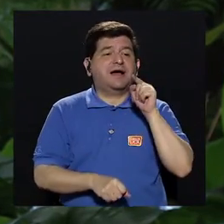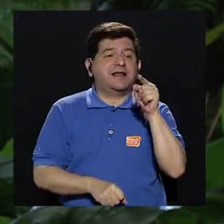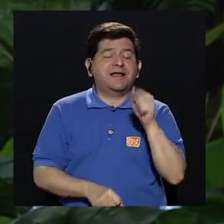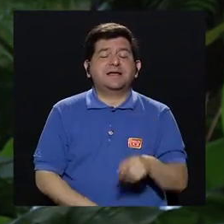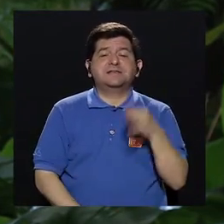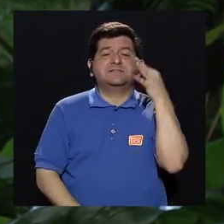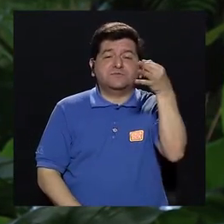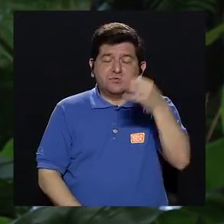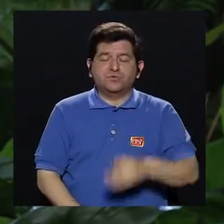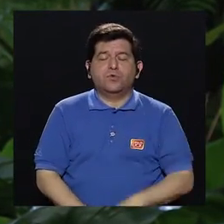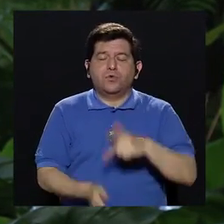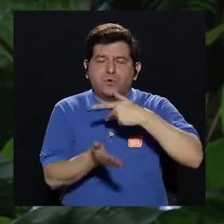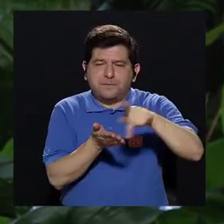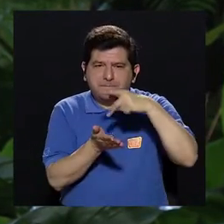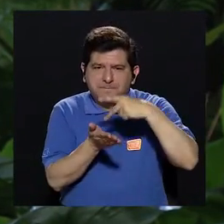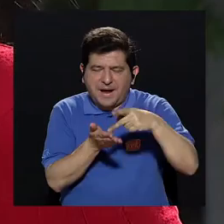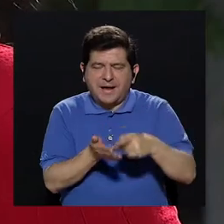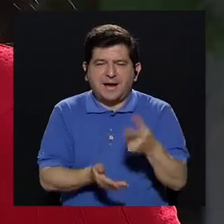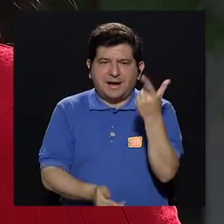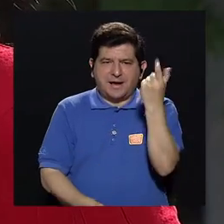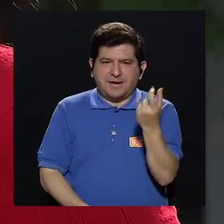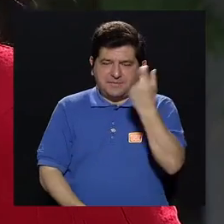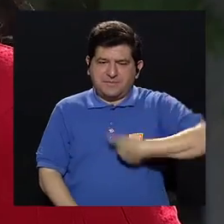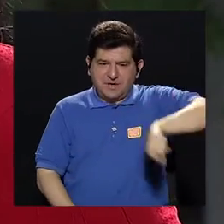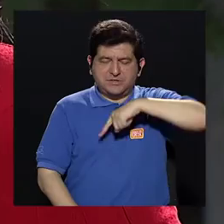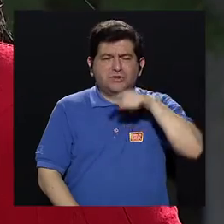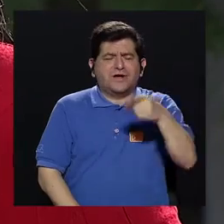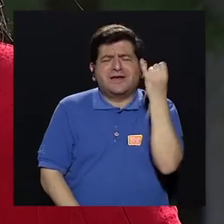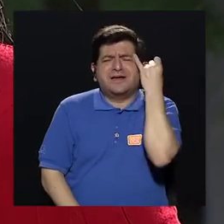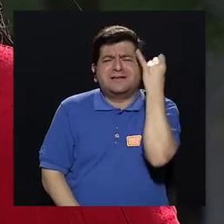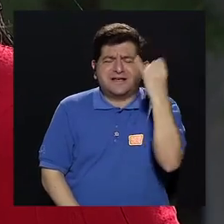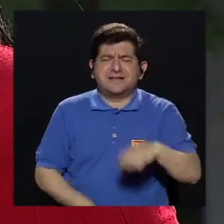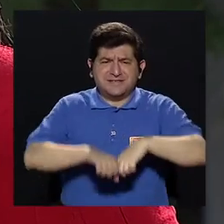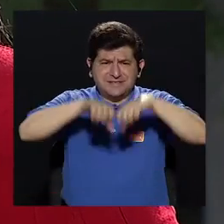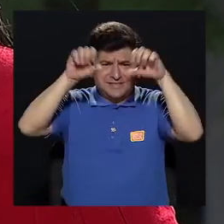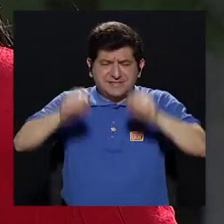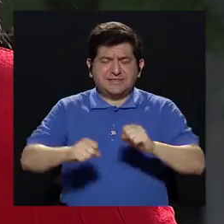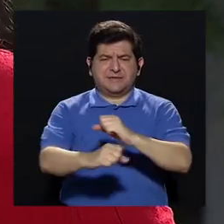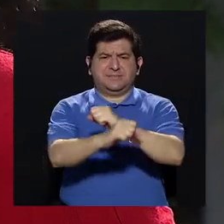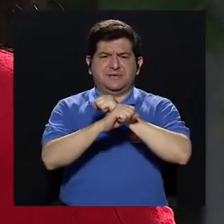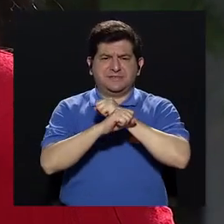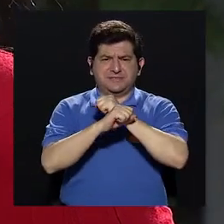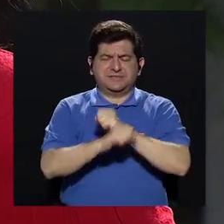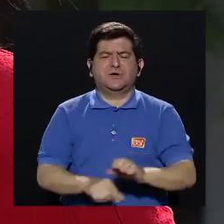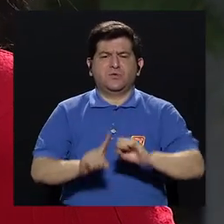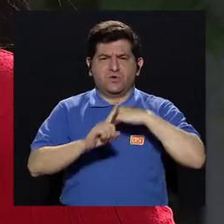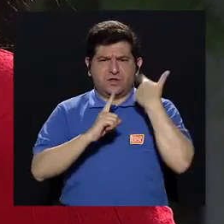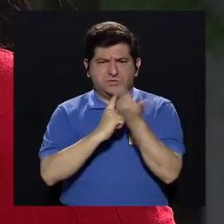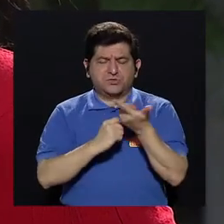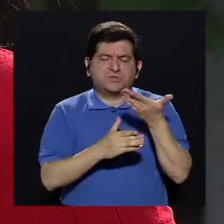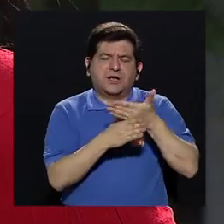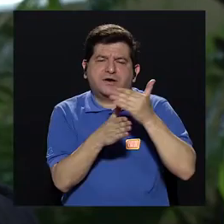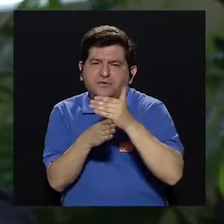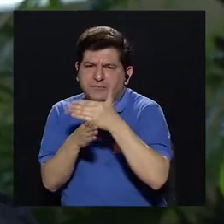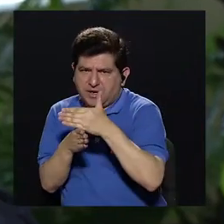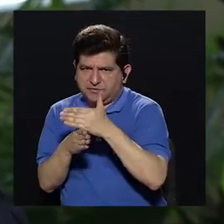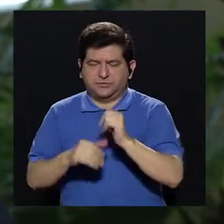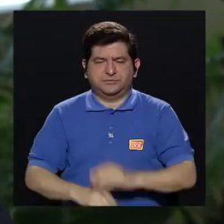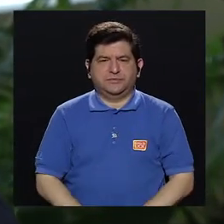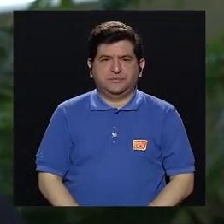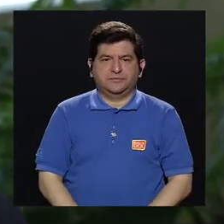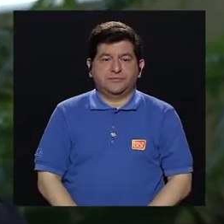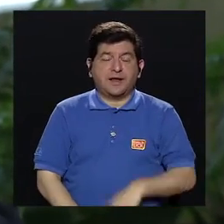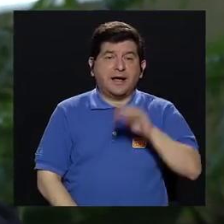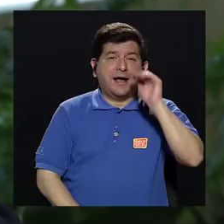momento, pagarán nuestra pensión. Esa es como la idea esencial de un régimen de seguridad social o de reparto. Ahora,